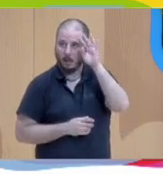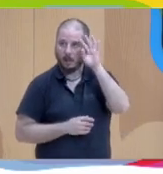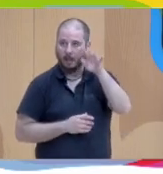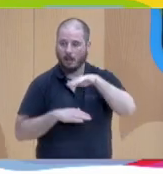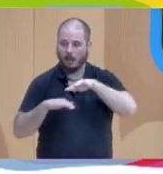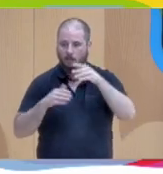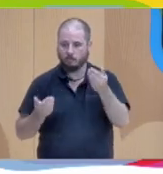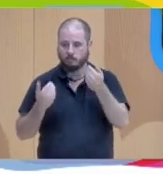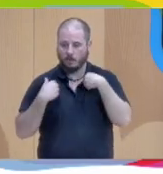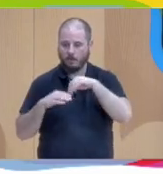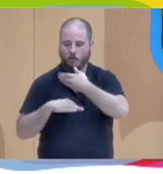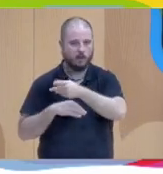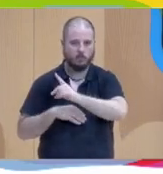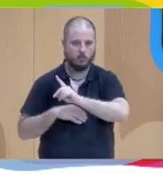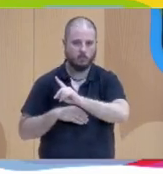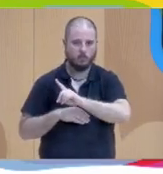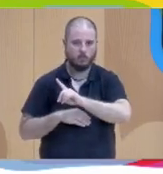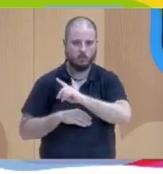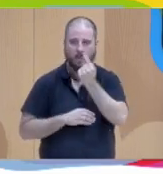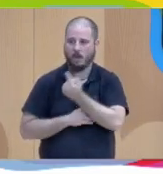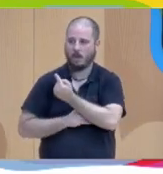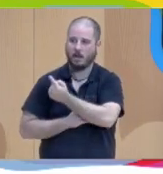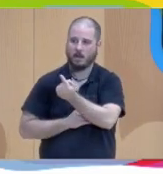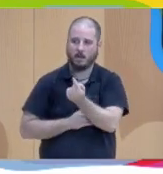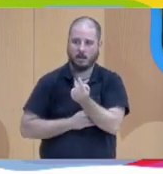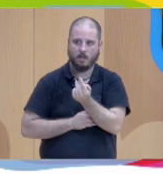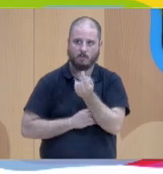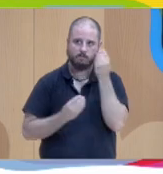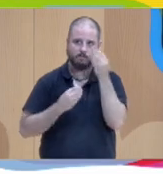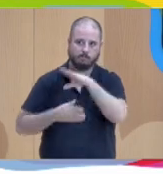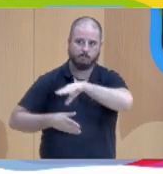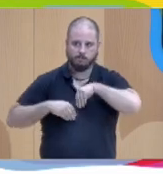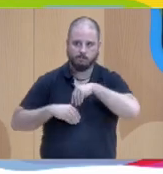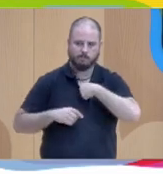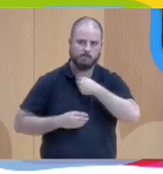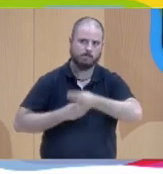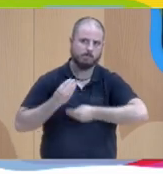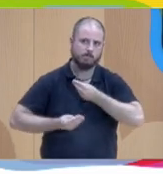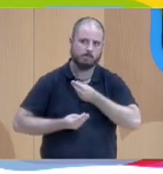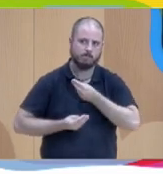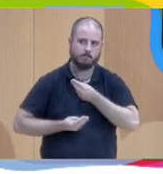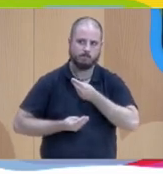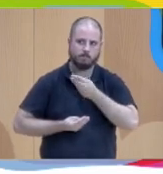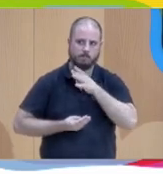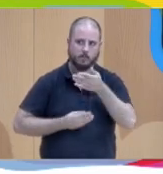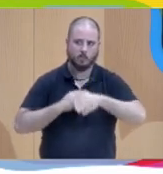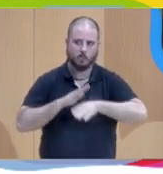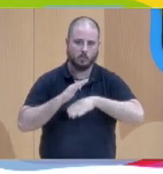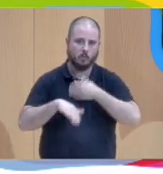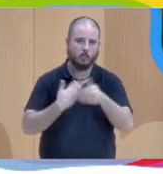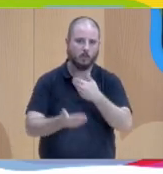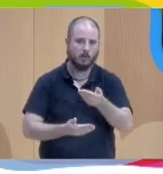responsabilidad fuera, sino que cada una de nosotras pensemos, ¿yo qué puedo hacer para que este tren siga a un ritmo interesante?